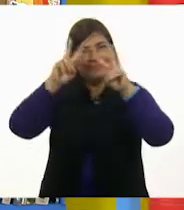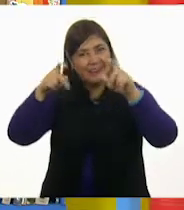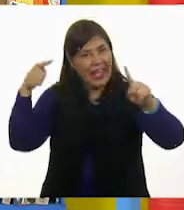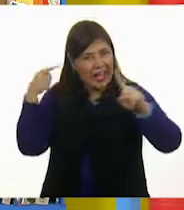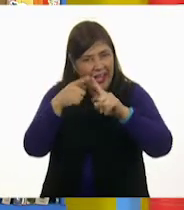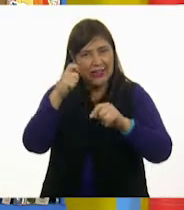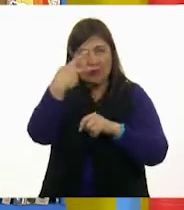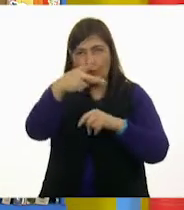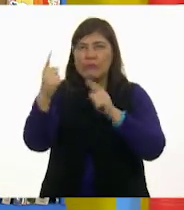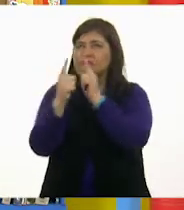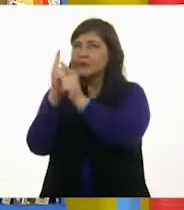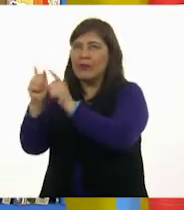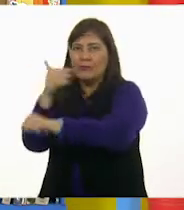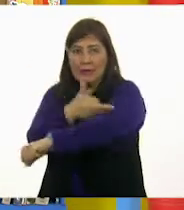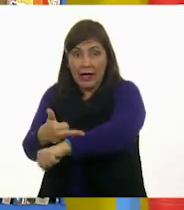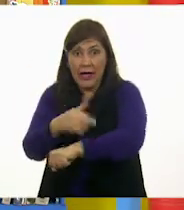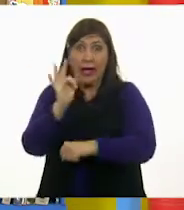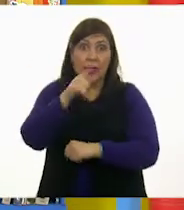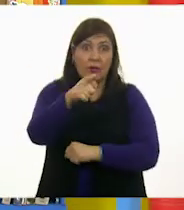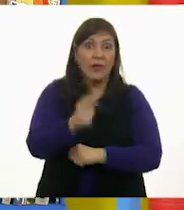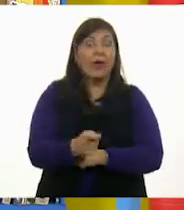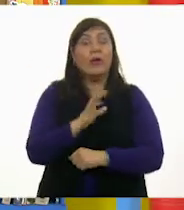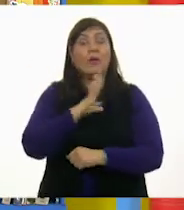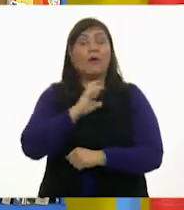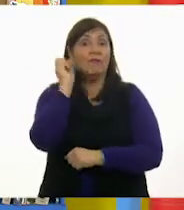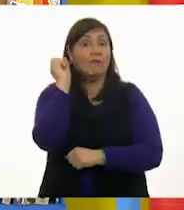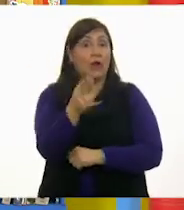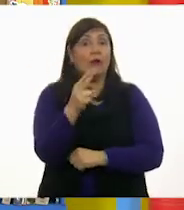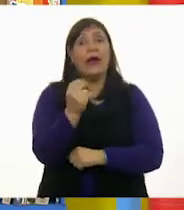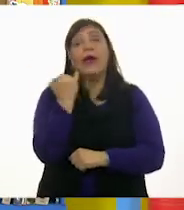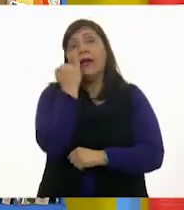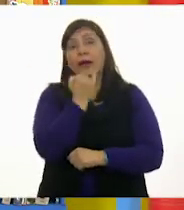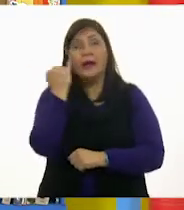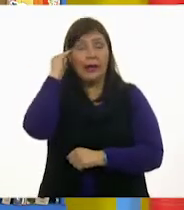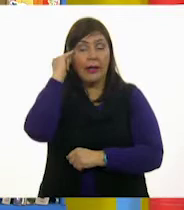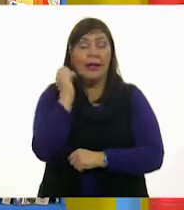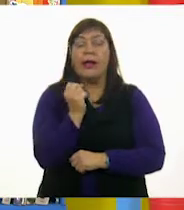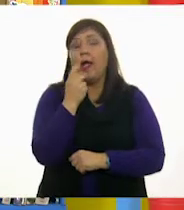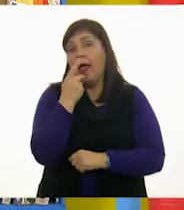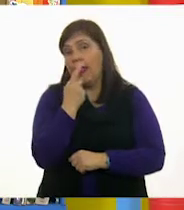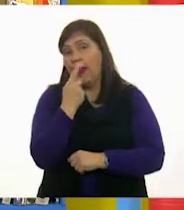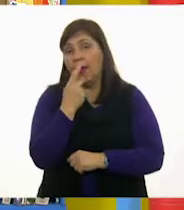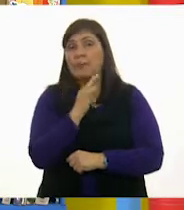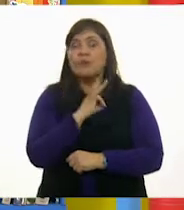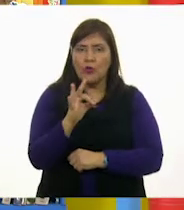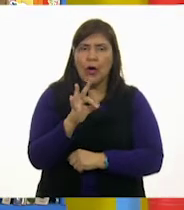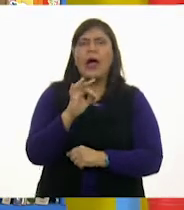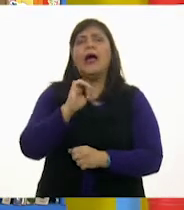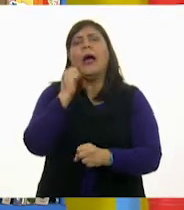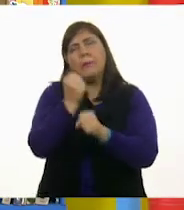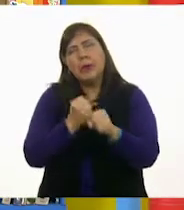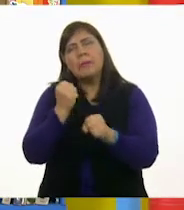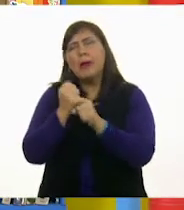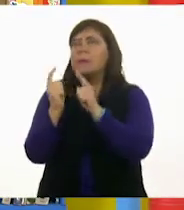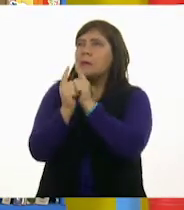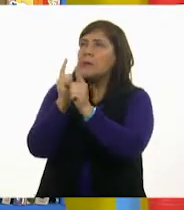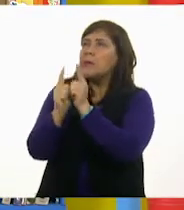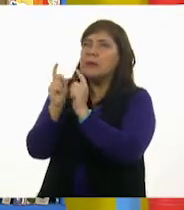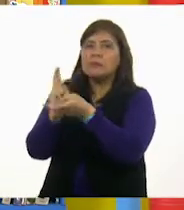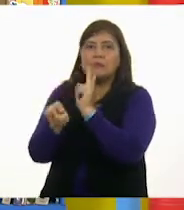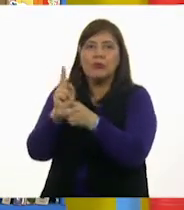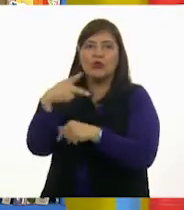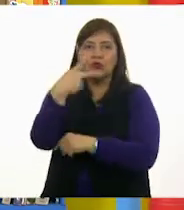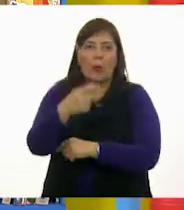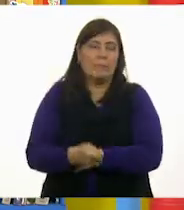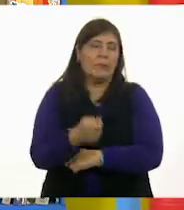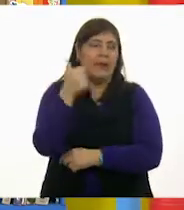familia. Si tienes la fortuna de hablar una lengua indígena, aprovecha también este momento para practicarla y platica con tu familia en tu